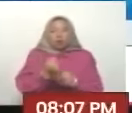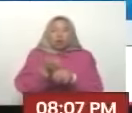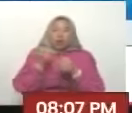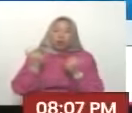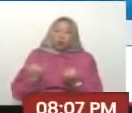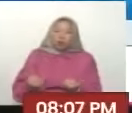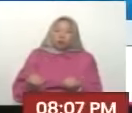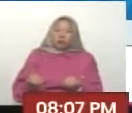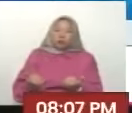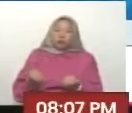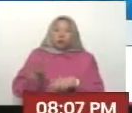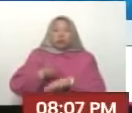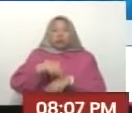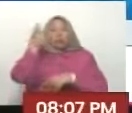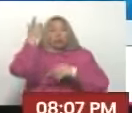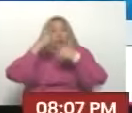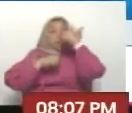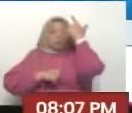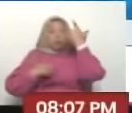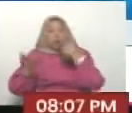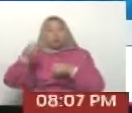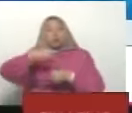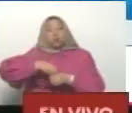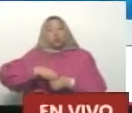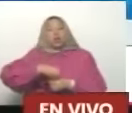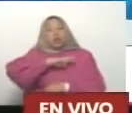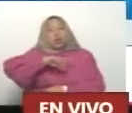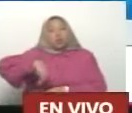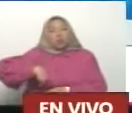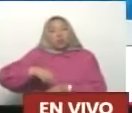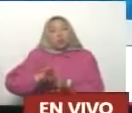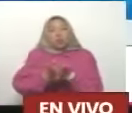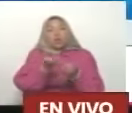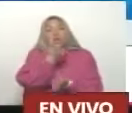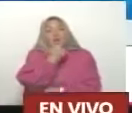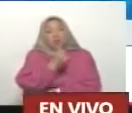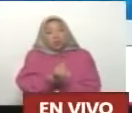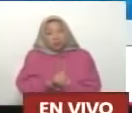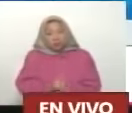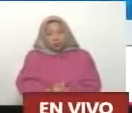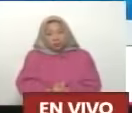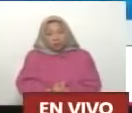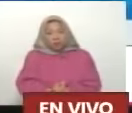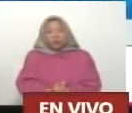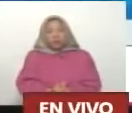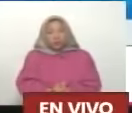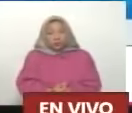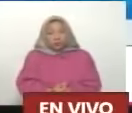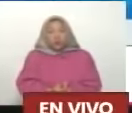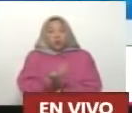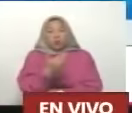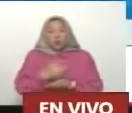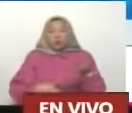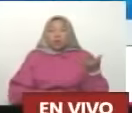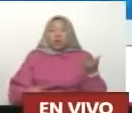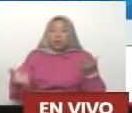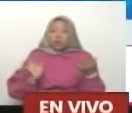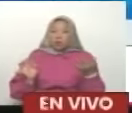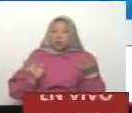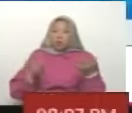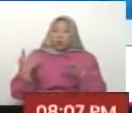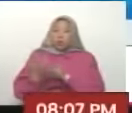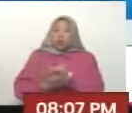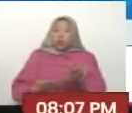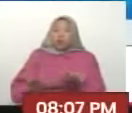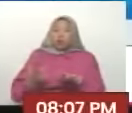Porque Chávez supo encarnar Aquí en este libro Sencillo Sin pretensiones De